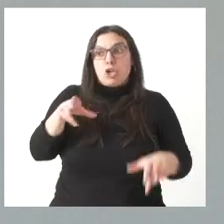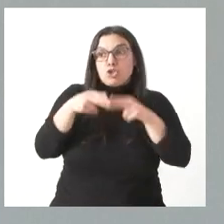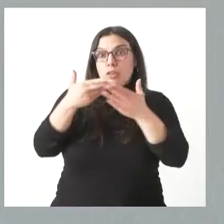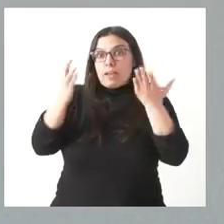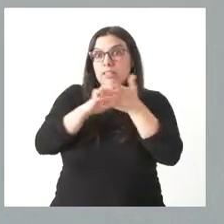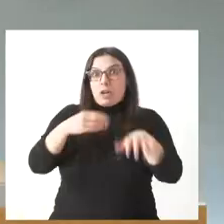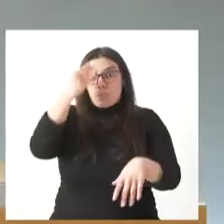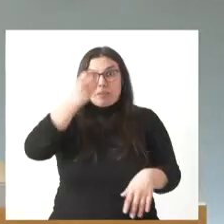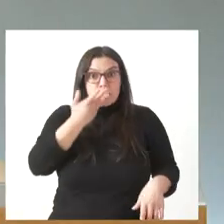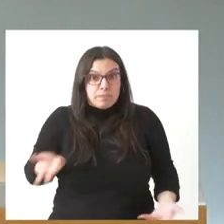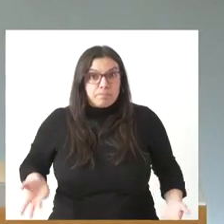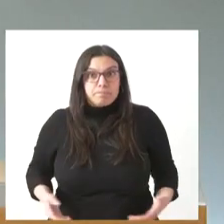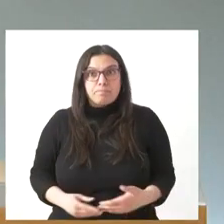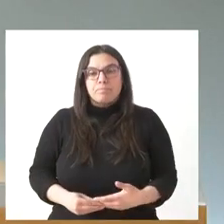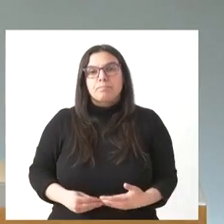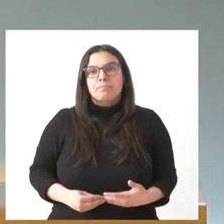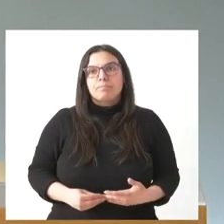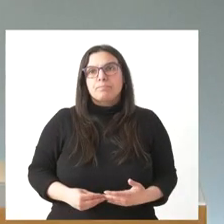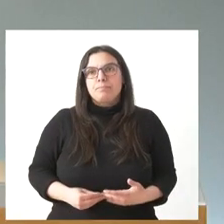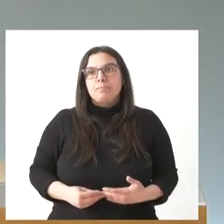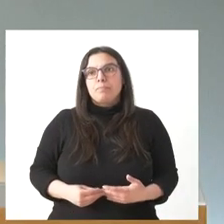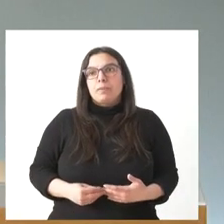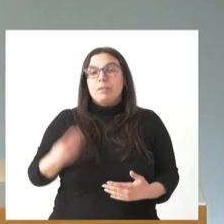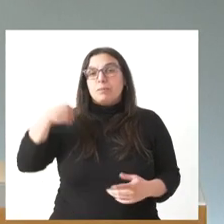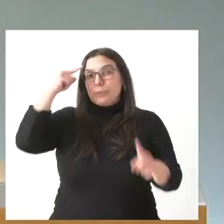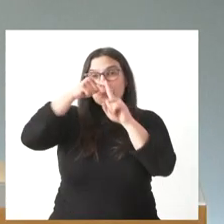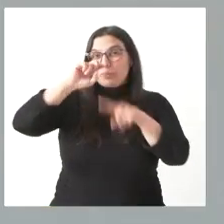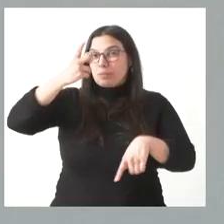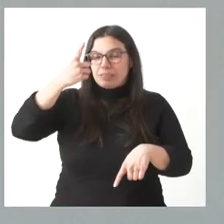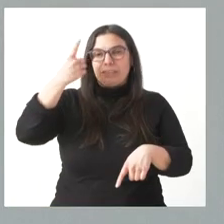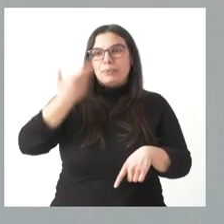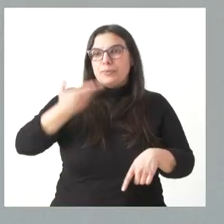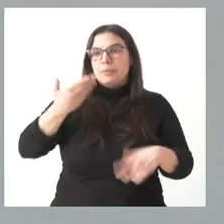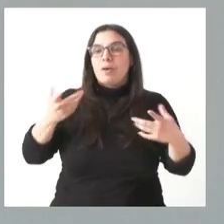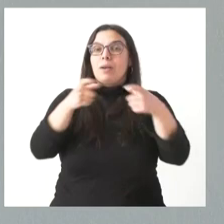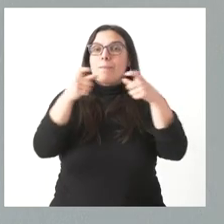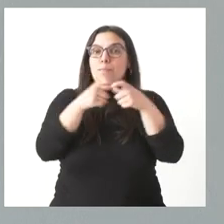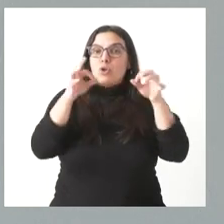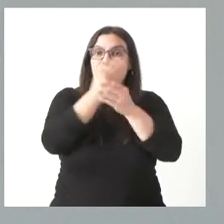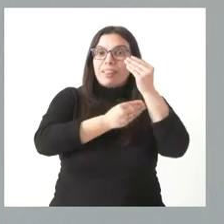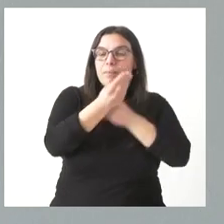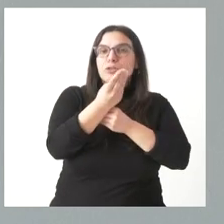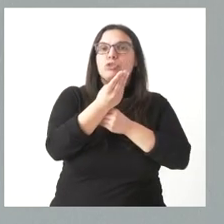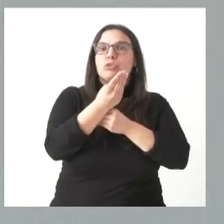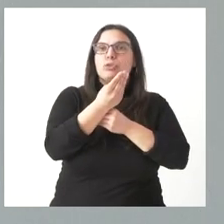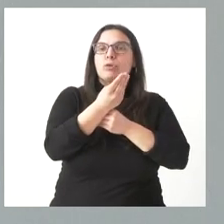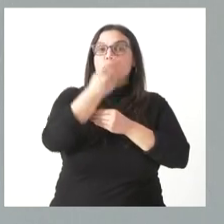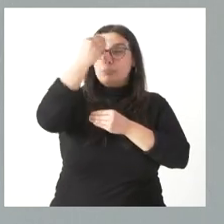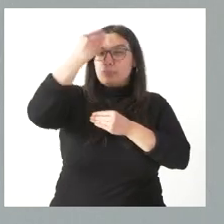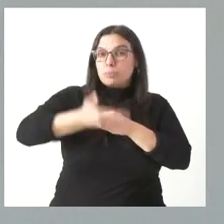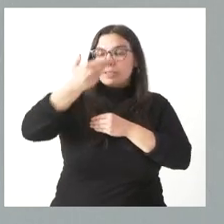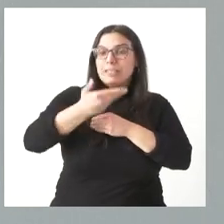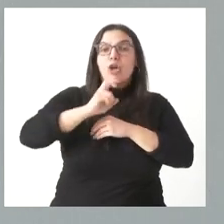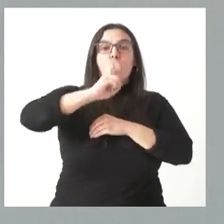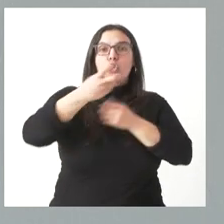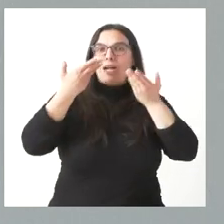Castiglione. Insisto en estas dos ideas. Esta ayuda del bono nacimiento es compatible con cualquier otra ayuda y